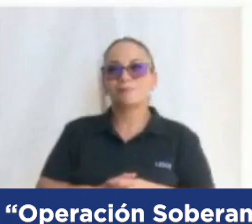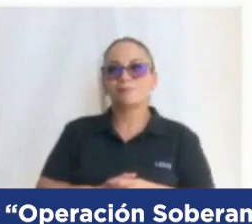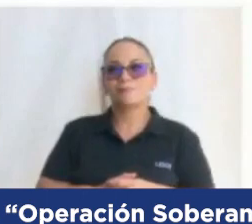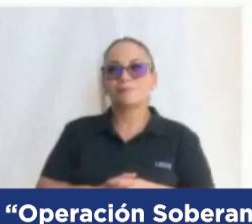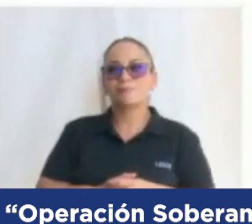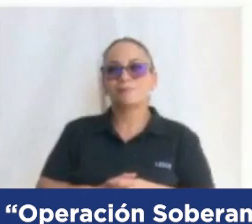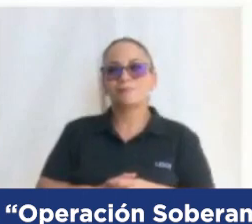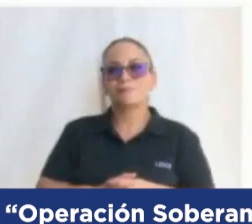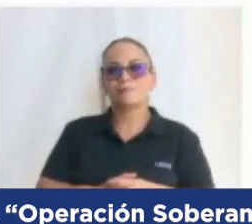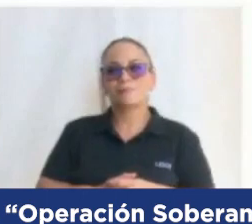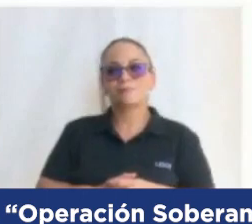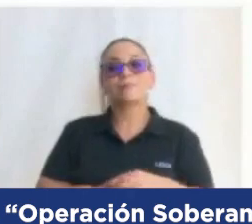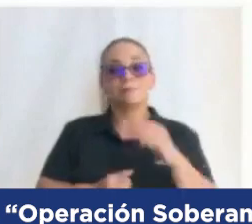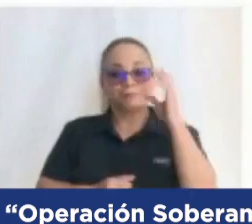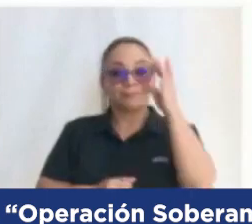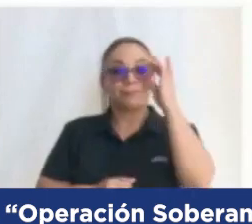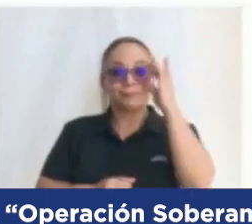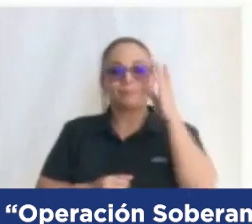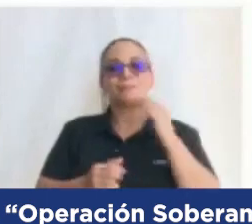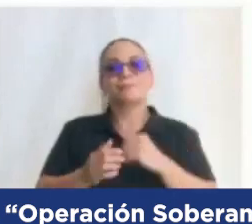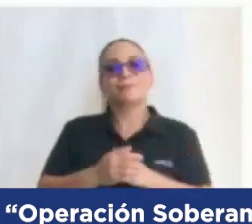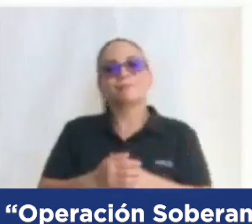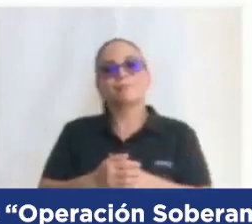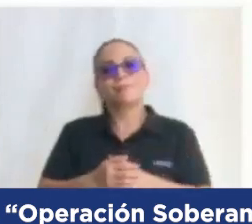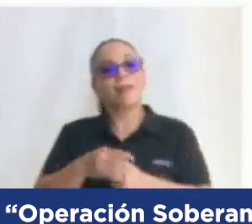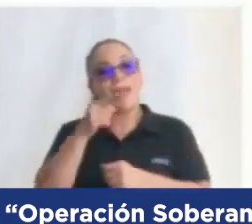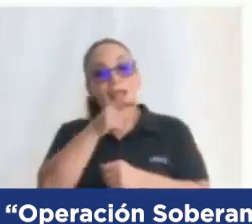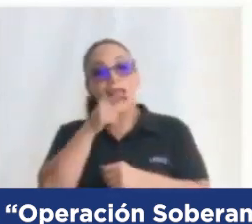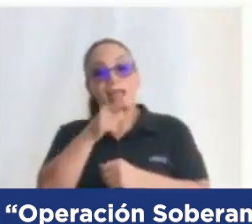Estos son los primeros bloques de la muralla